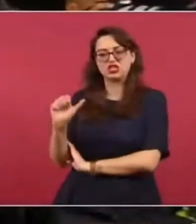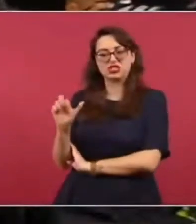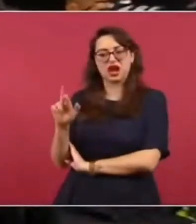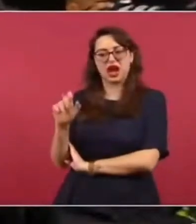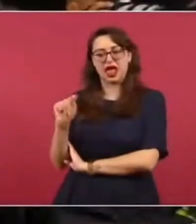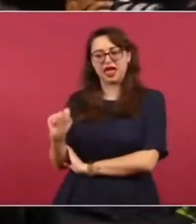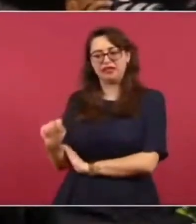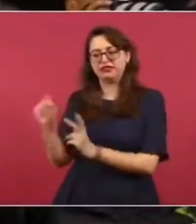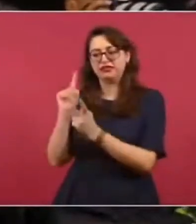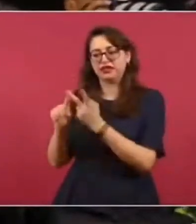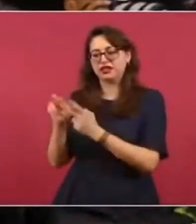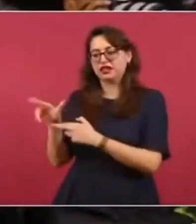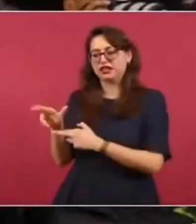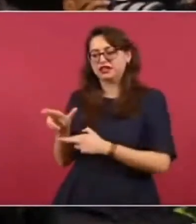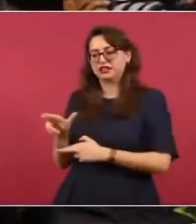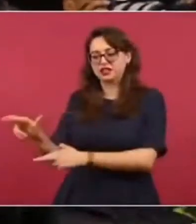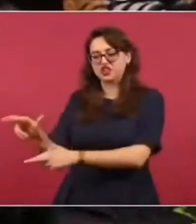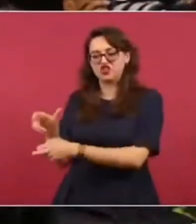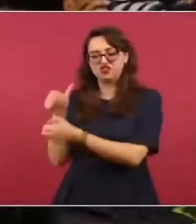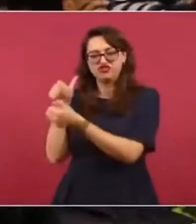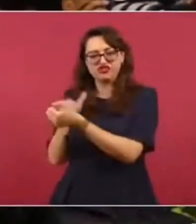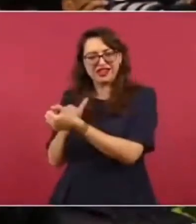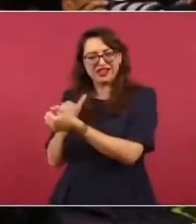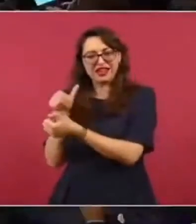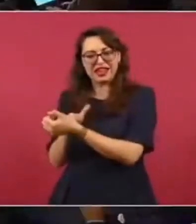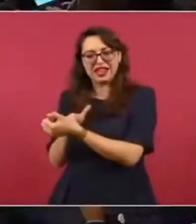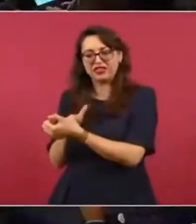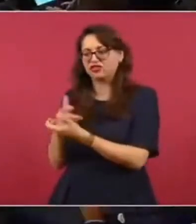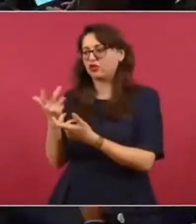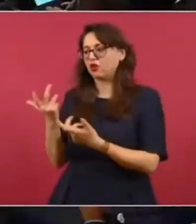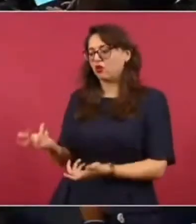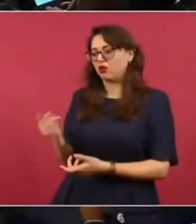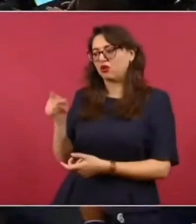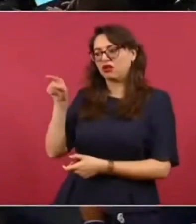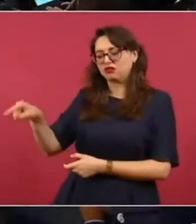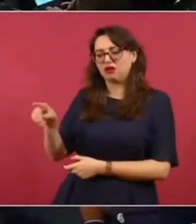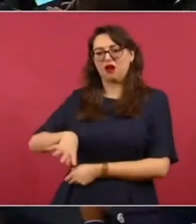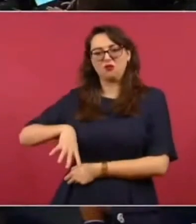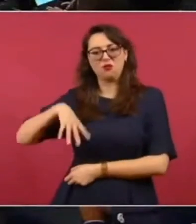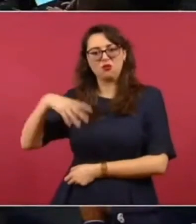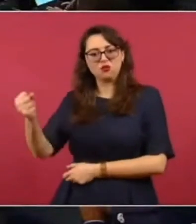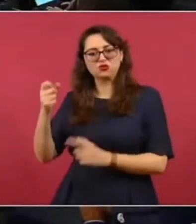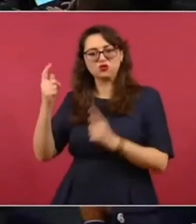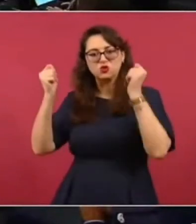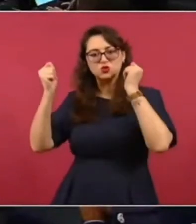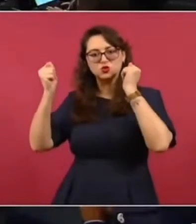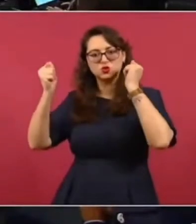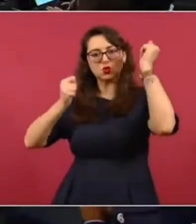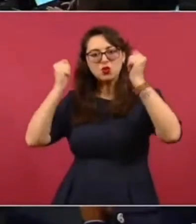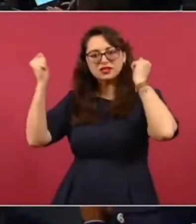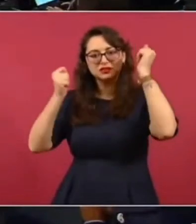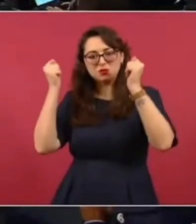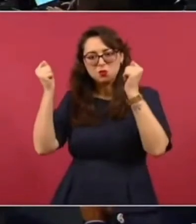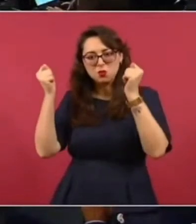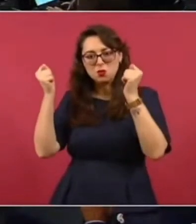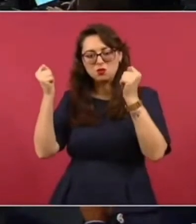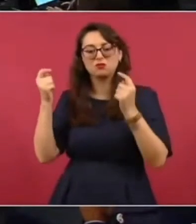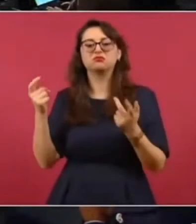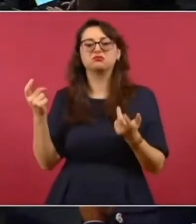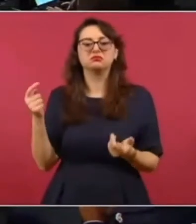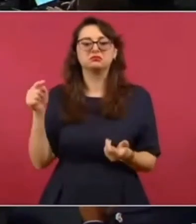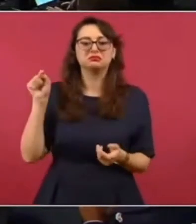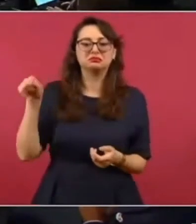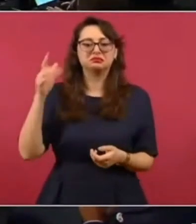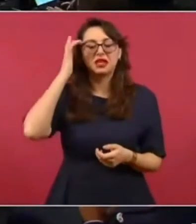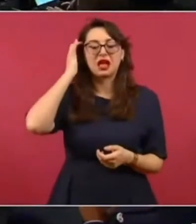una visita a ir a conocer los ríos subterráneos, los mismos ríos que seguramente explotó